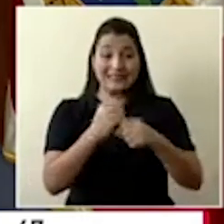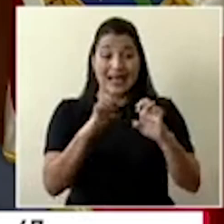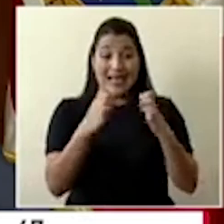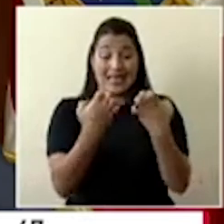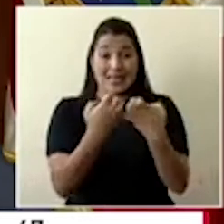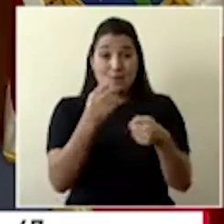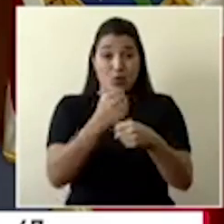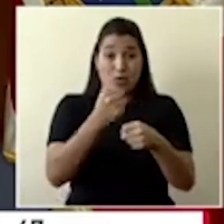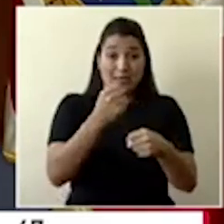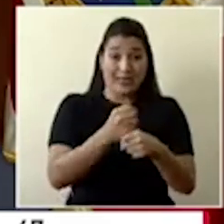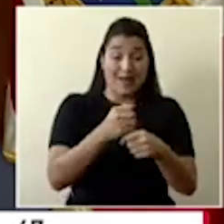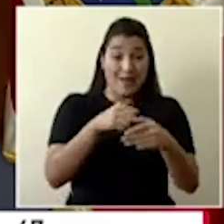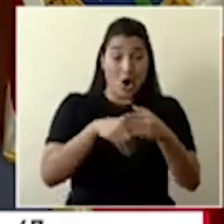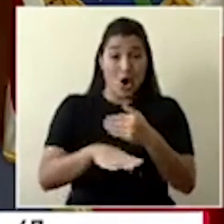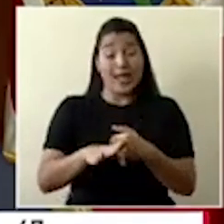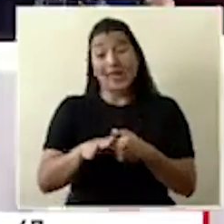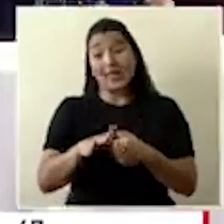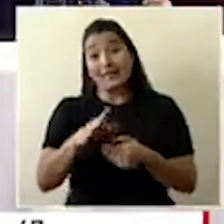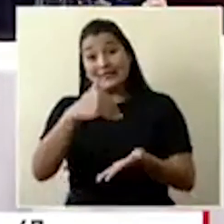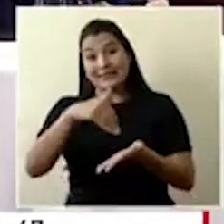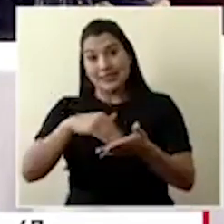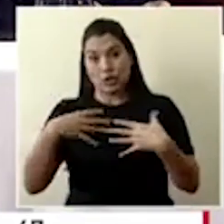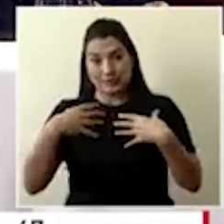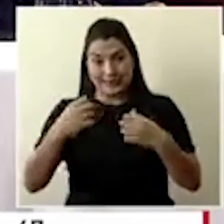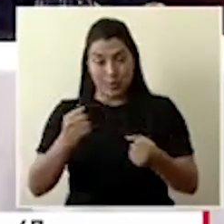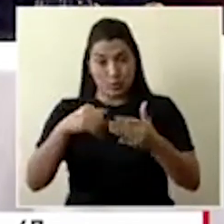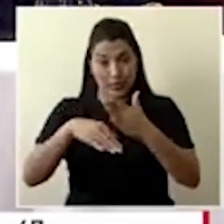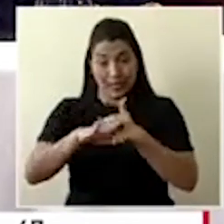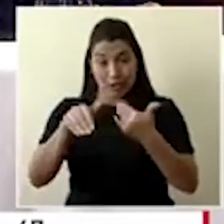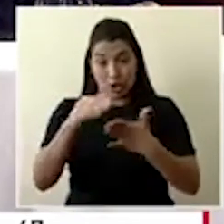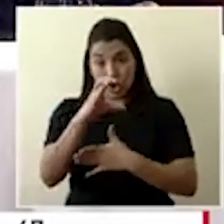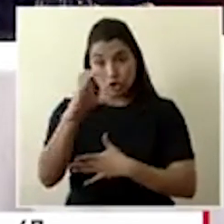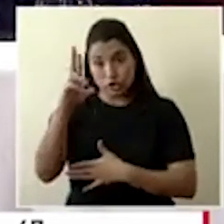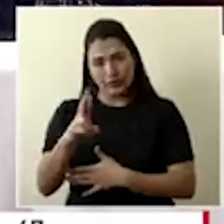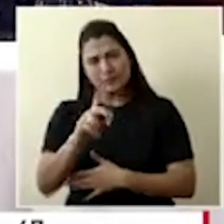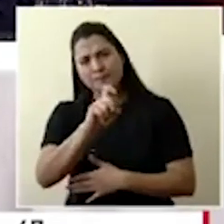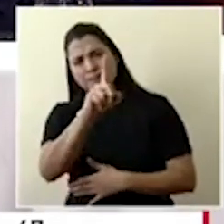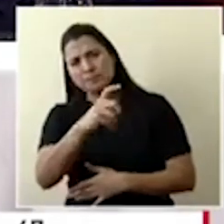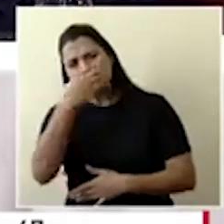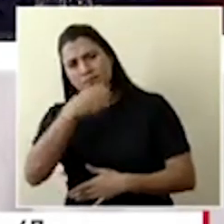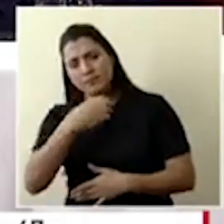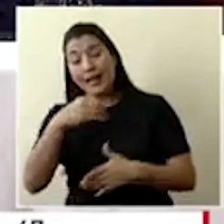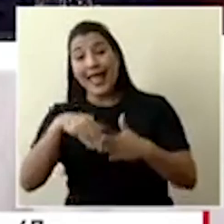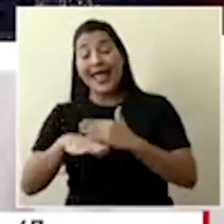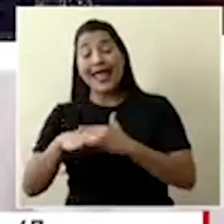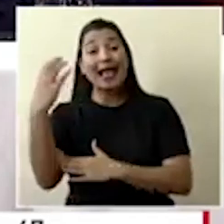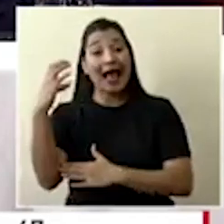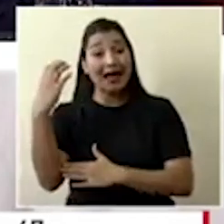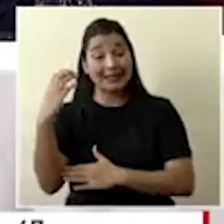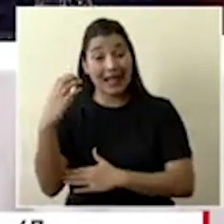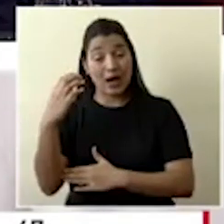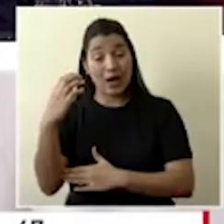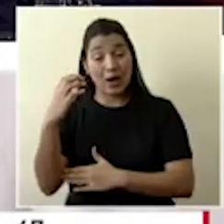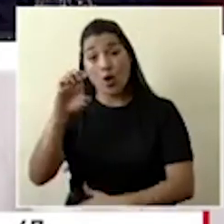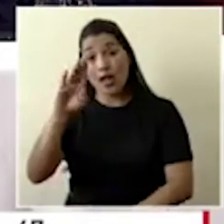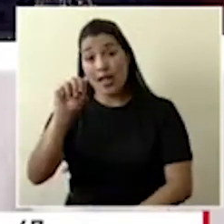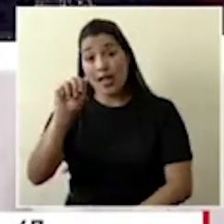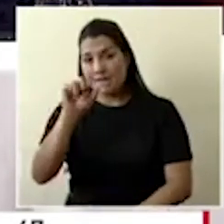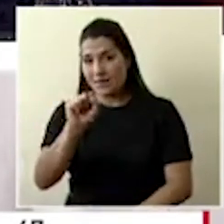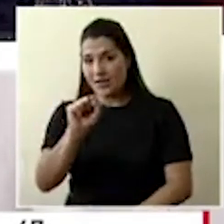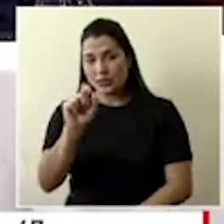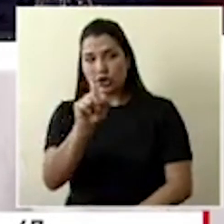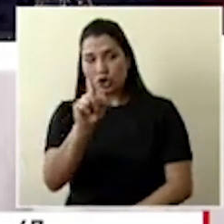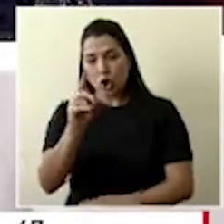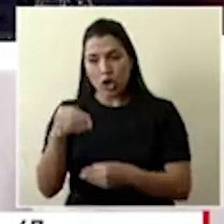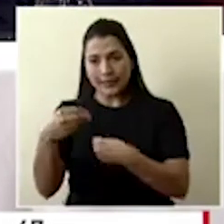largo y ancho de todo el país. Don Román, AM Prensa consulta. En Cartago los Cebais no están haciendo entregas de medicamento a